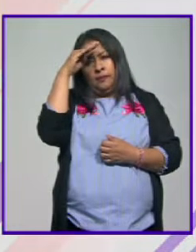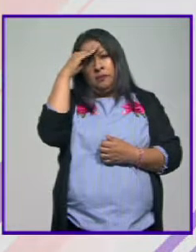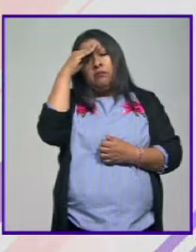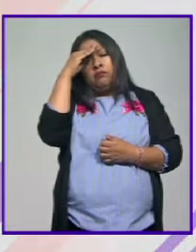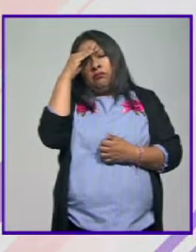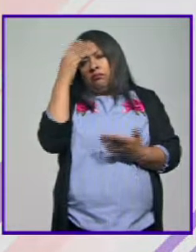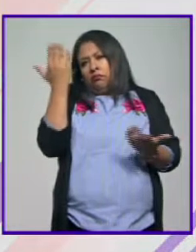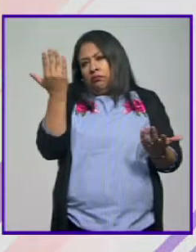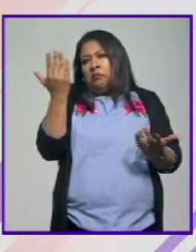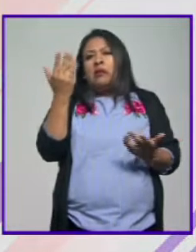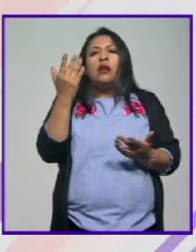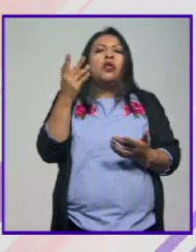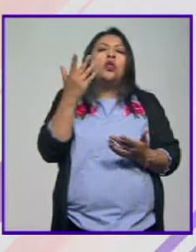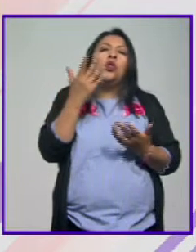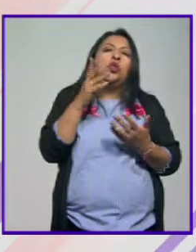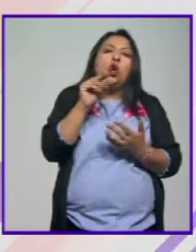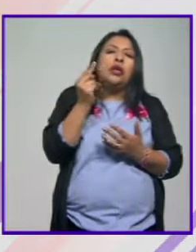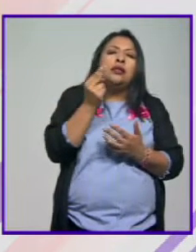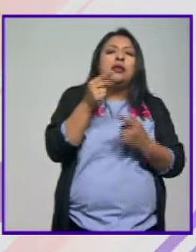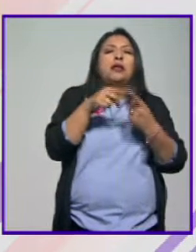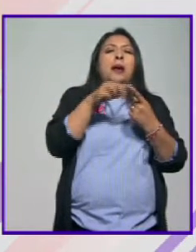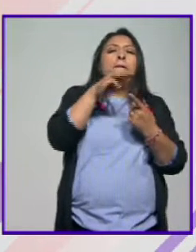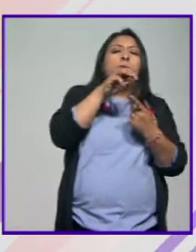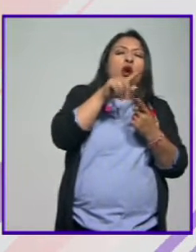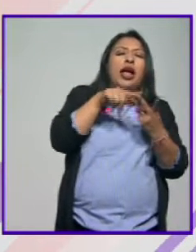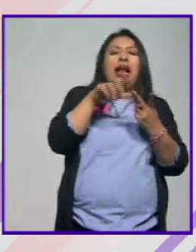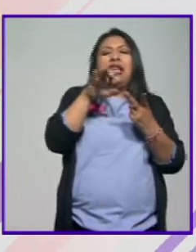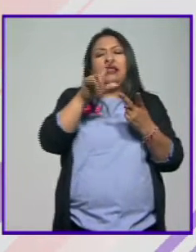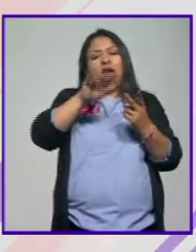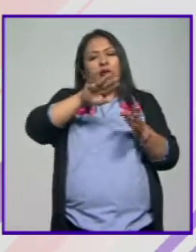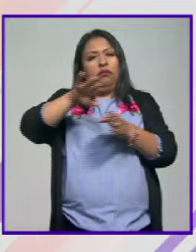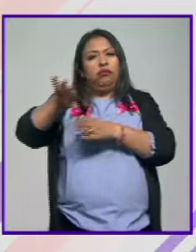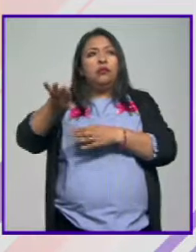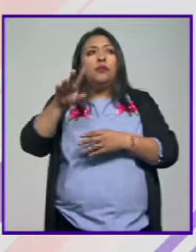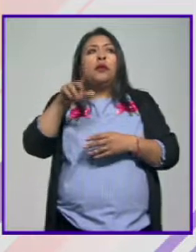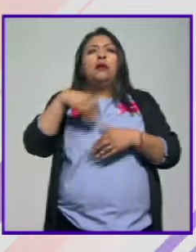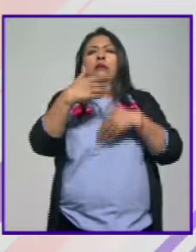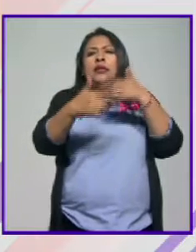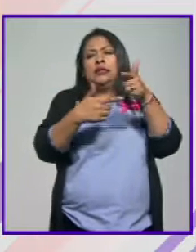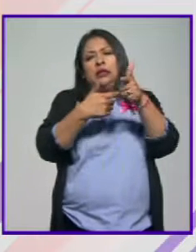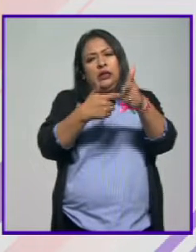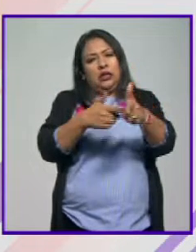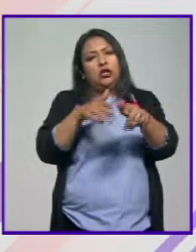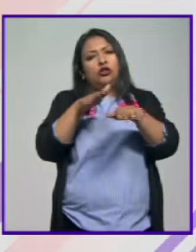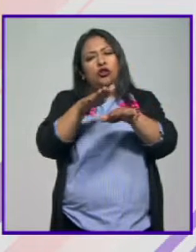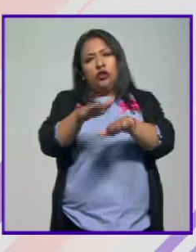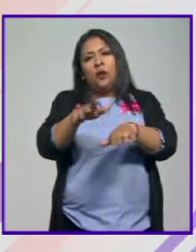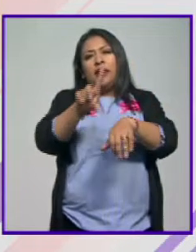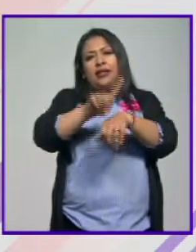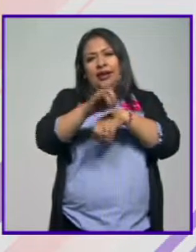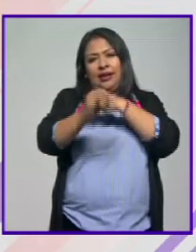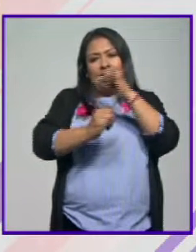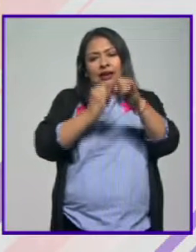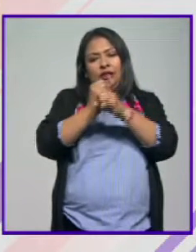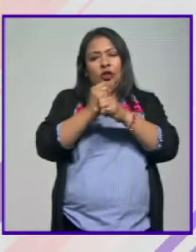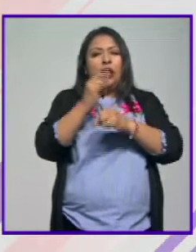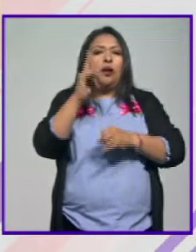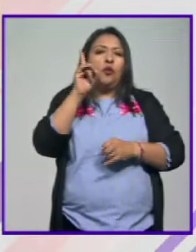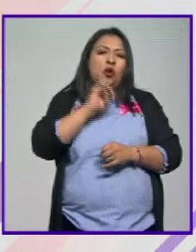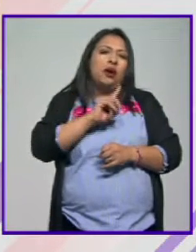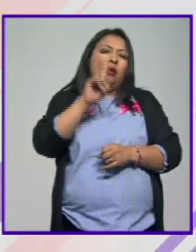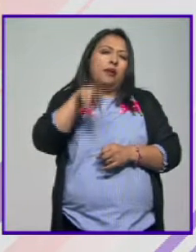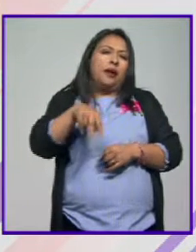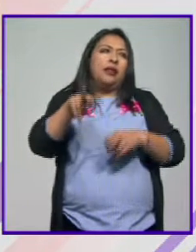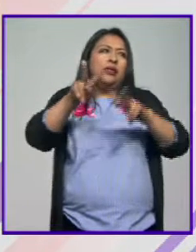práctica, más allá de moral y ética. Y, bueno, pues vamos a seguir platicando de esto en torno al Día Internacional de Mujer, pero no solo eso, son